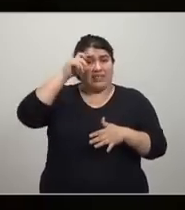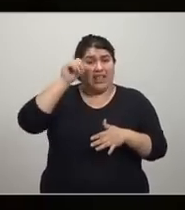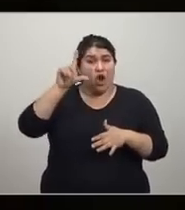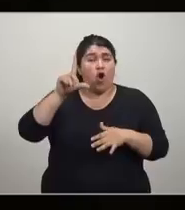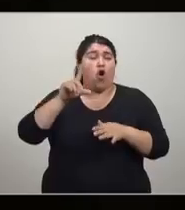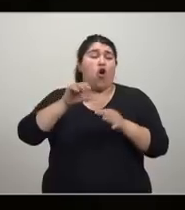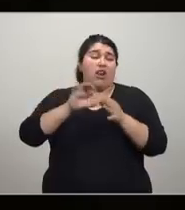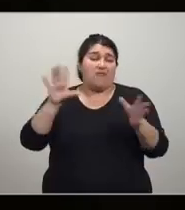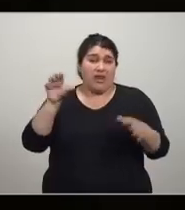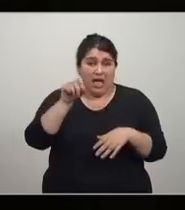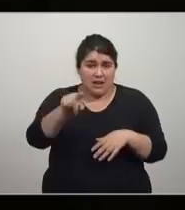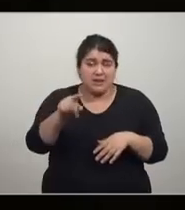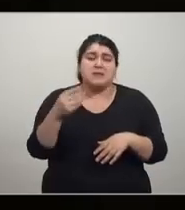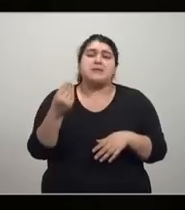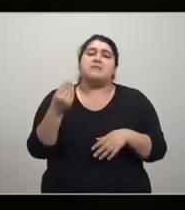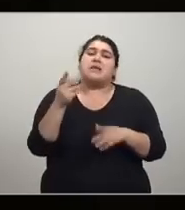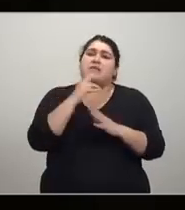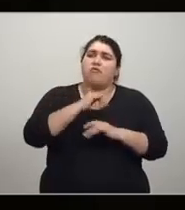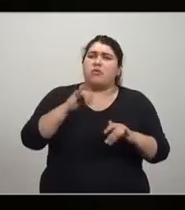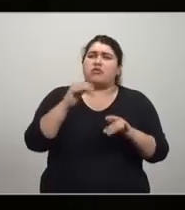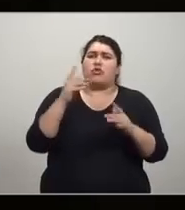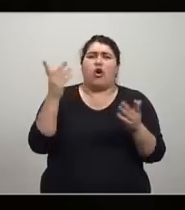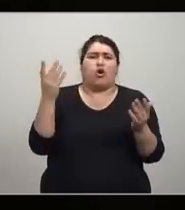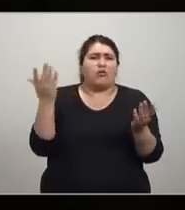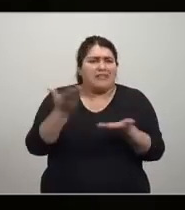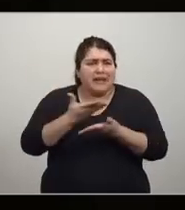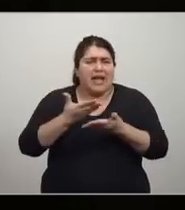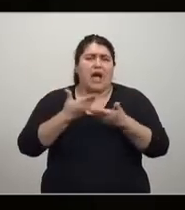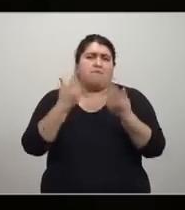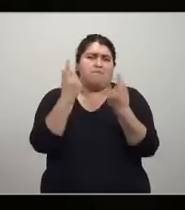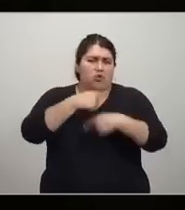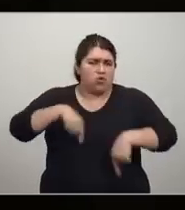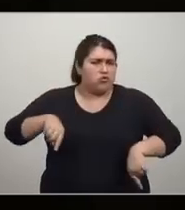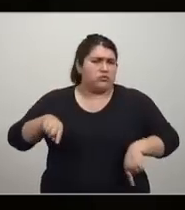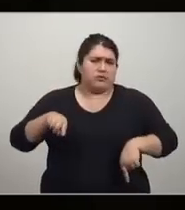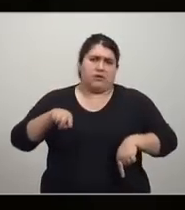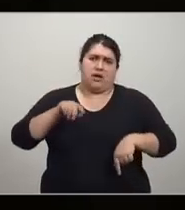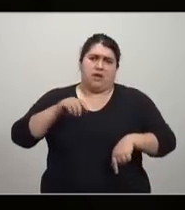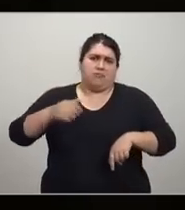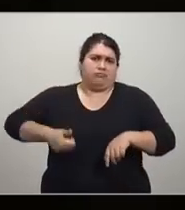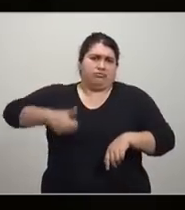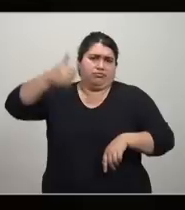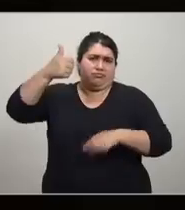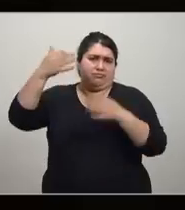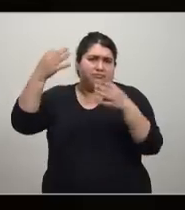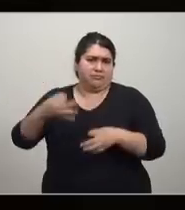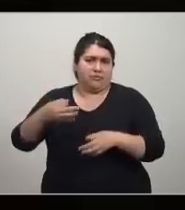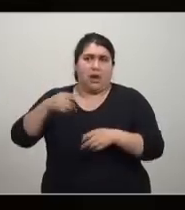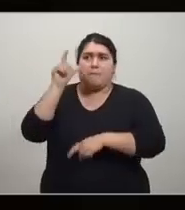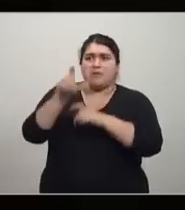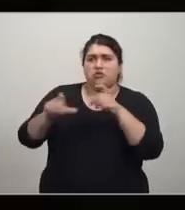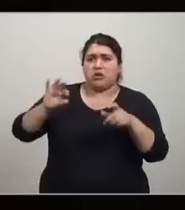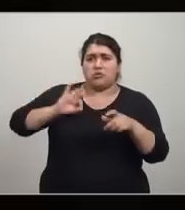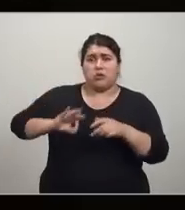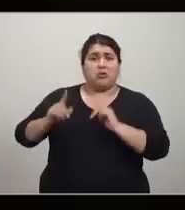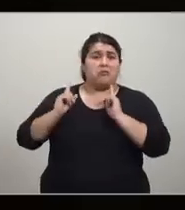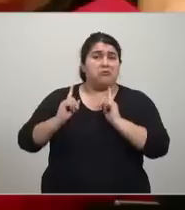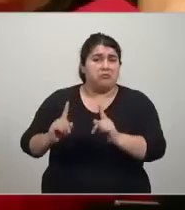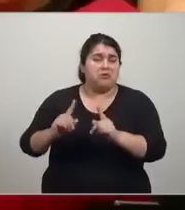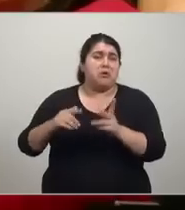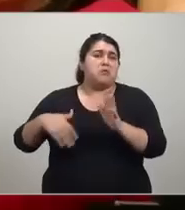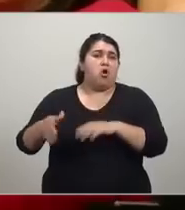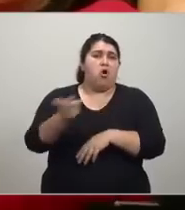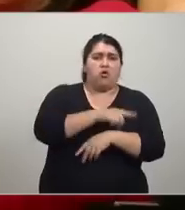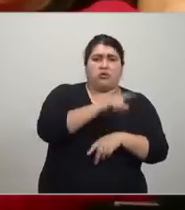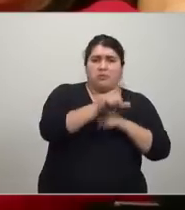voluntarios, con información perfecta, y todos quedaron mejor que antes, porque el que está trabajando prefirió trabajar con este salario a estar desempleado.